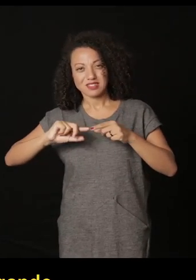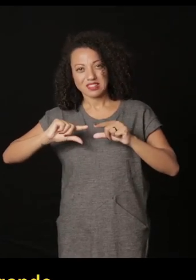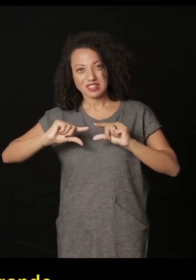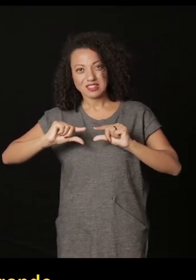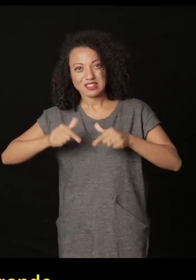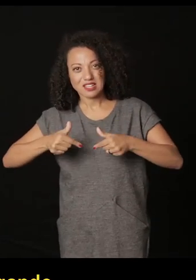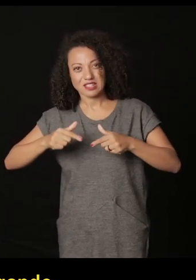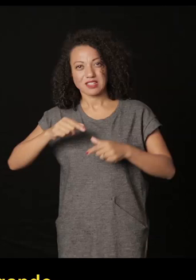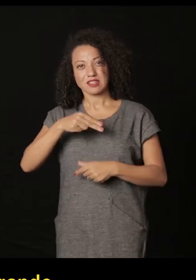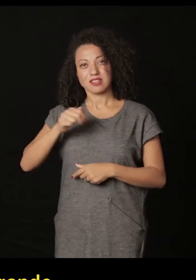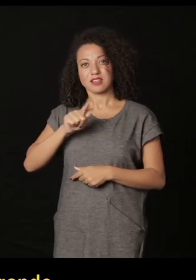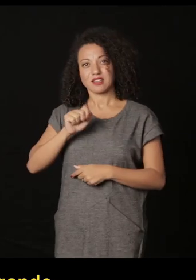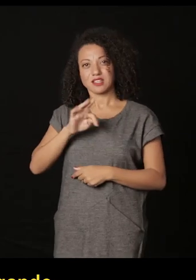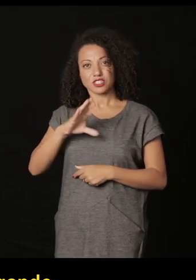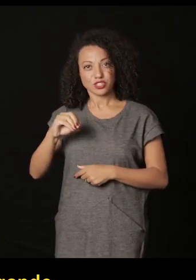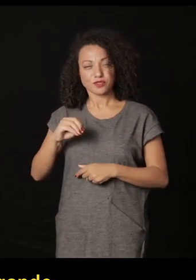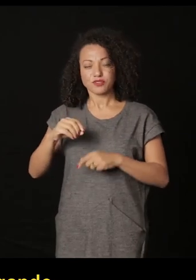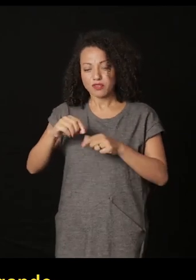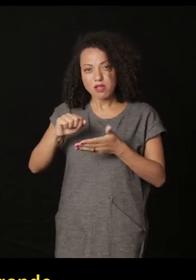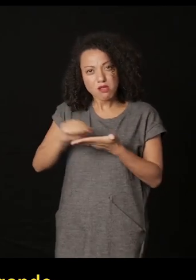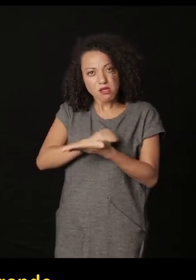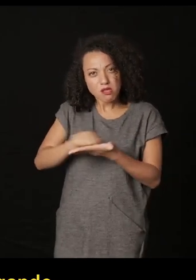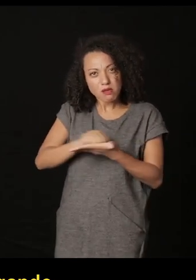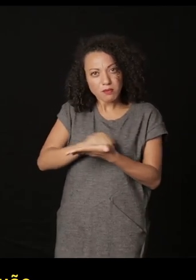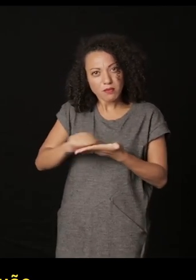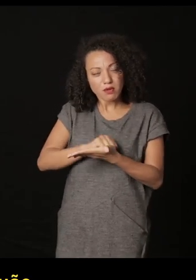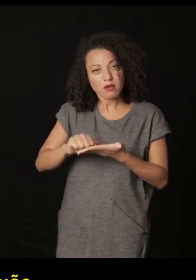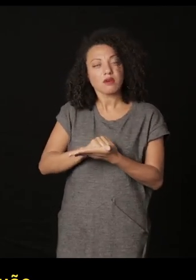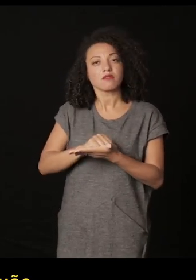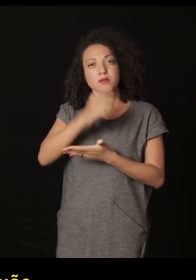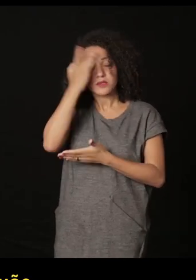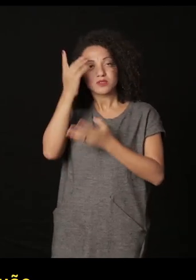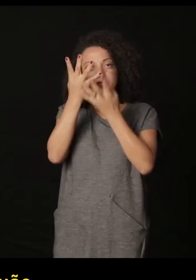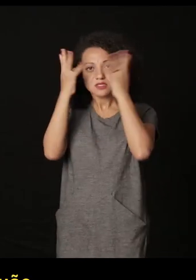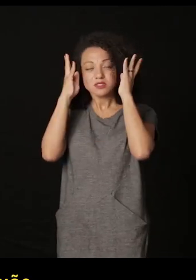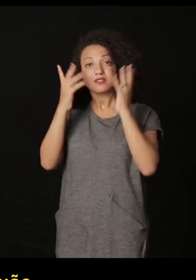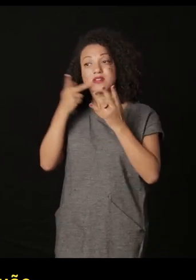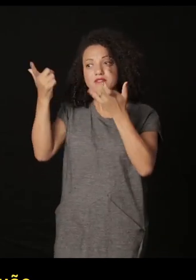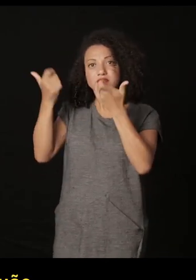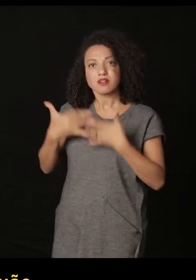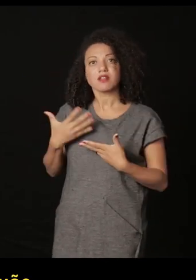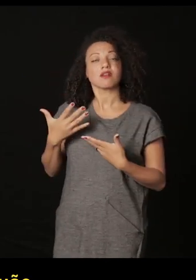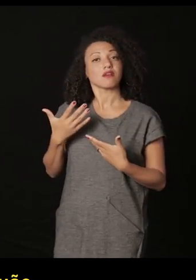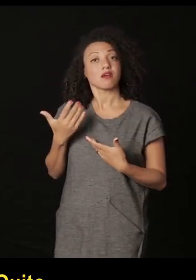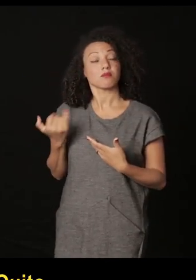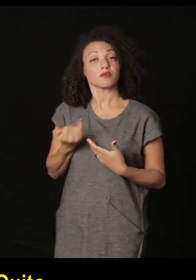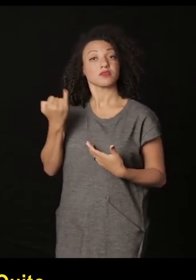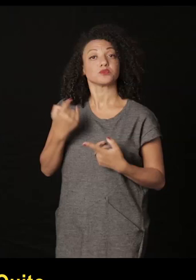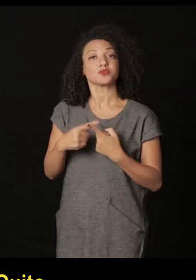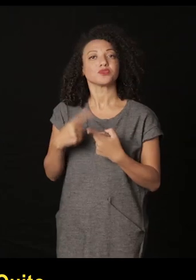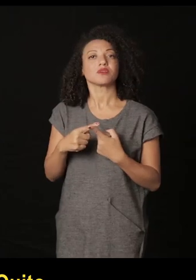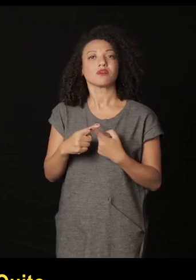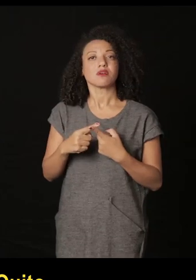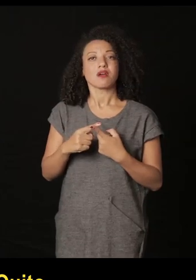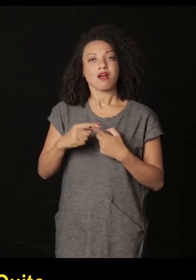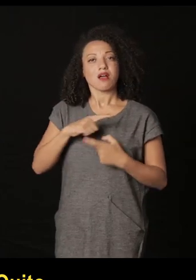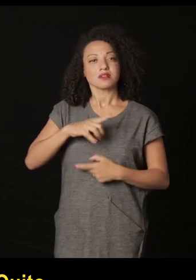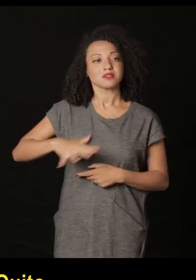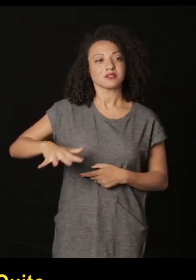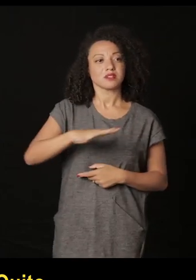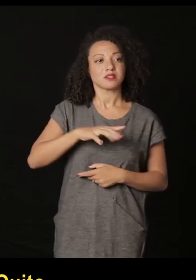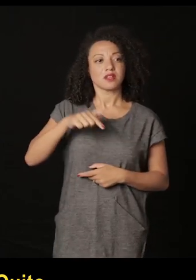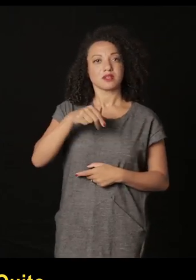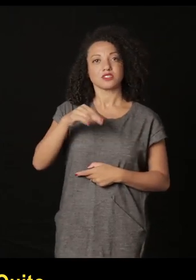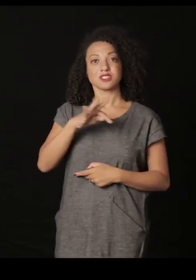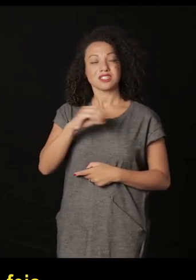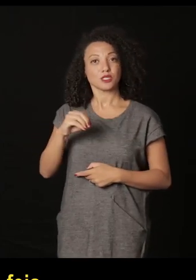él eliminaba los indígenas rasgando y tiene un texto hablando de cuánto importante era hacer esto para hacer bonita la ciudad